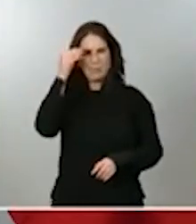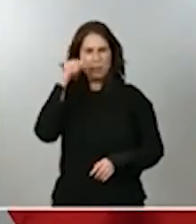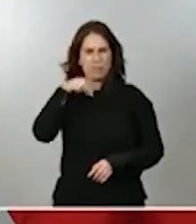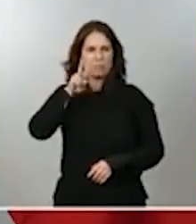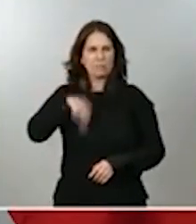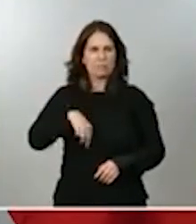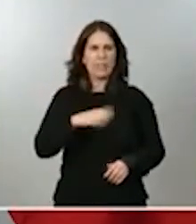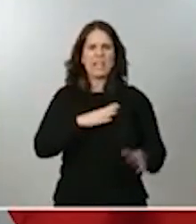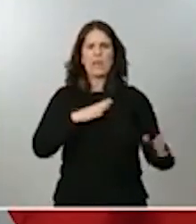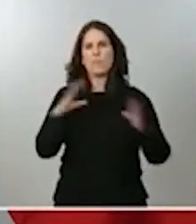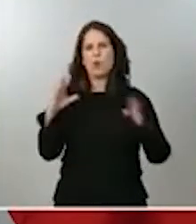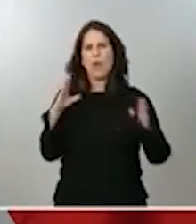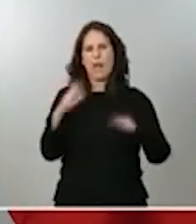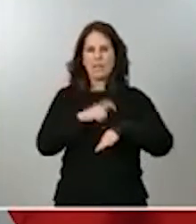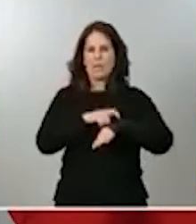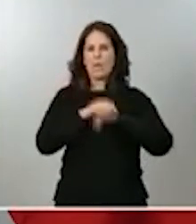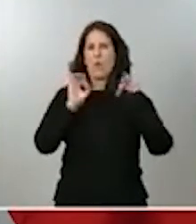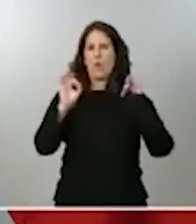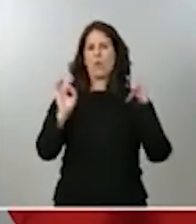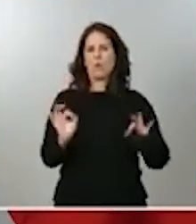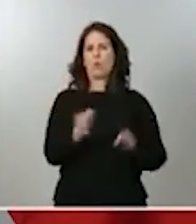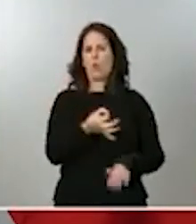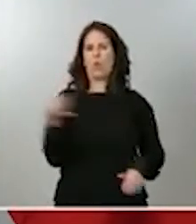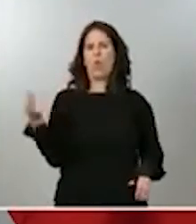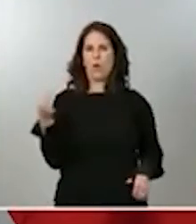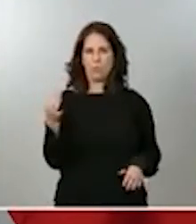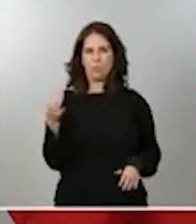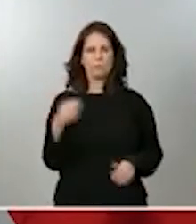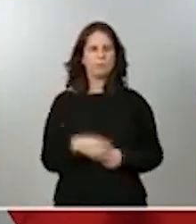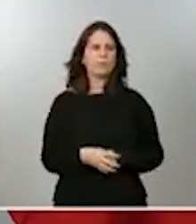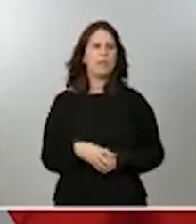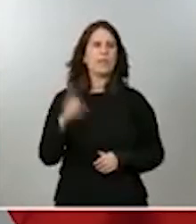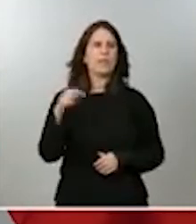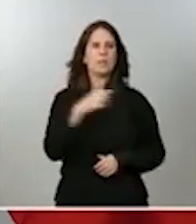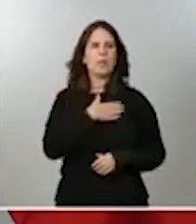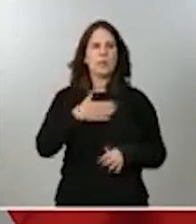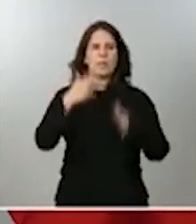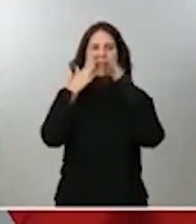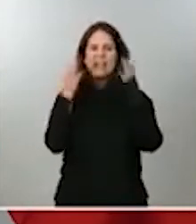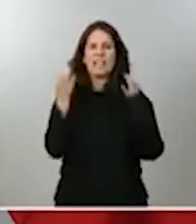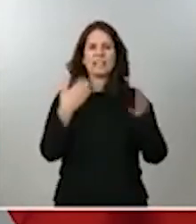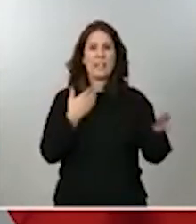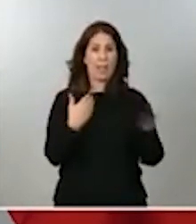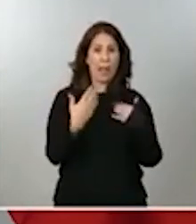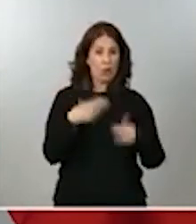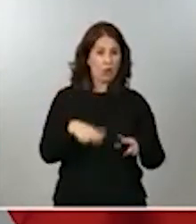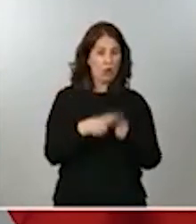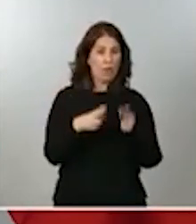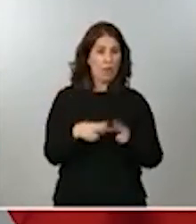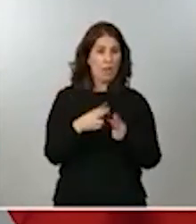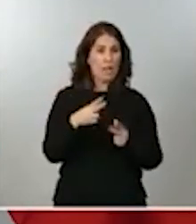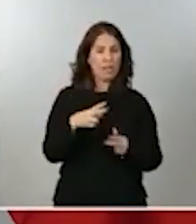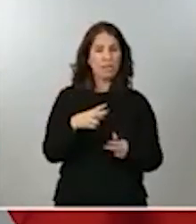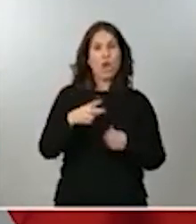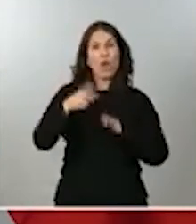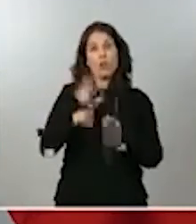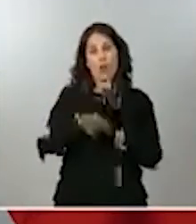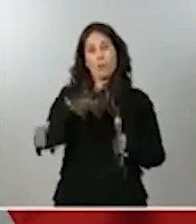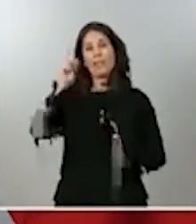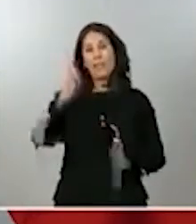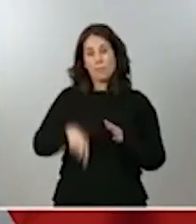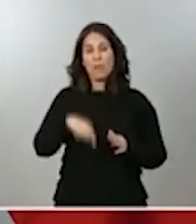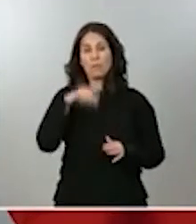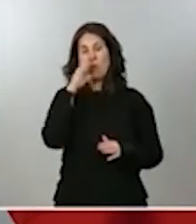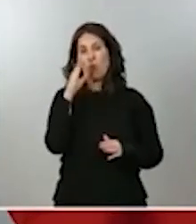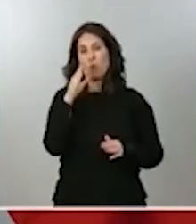bueno, adecuado y estable. Y también quiero señalar que, además del diálogo social, esta norma, justamente por el rango normativo que